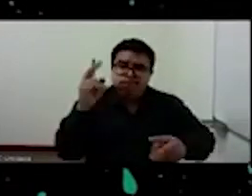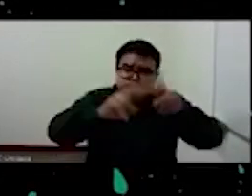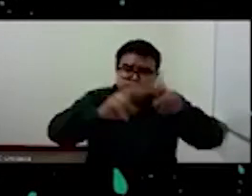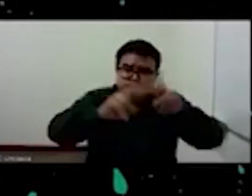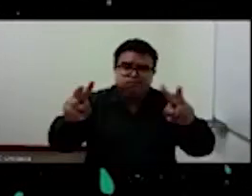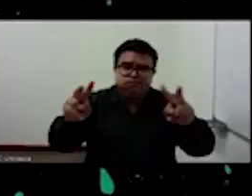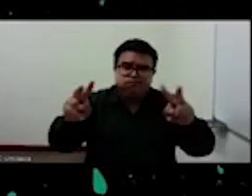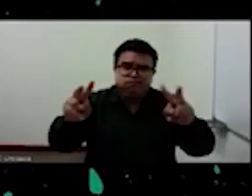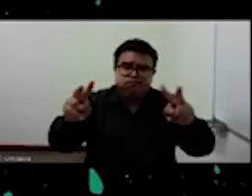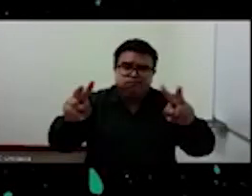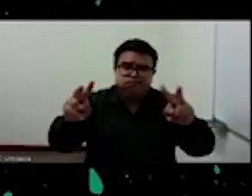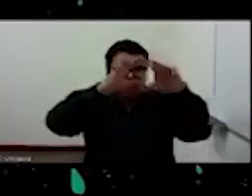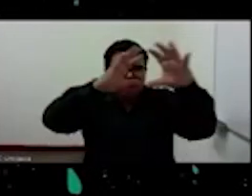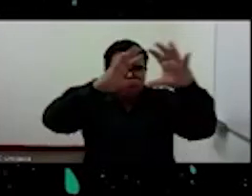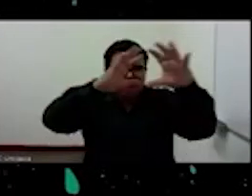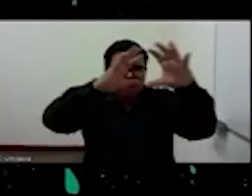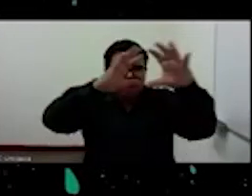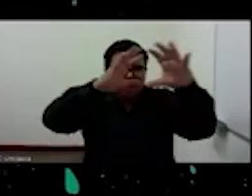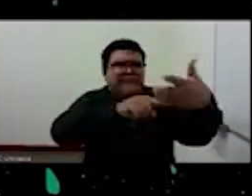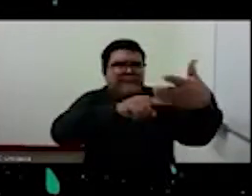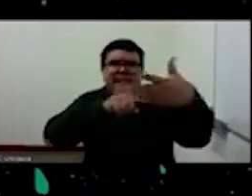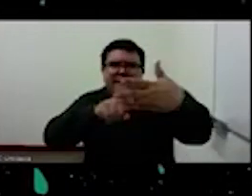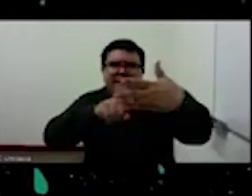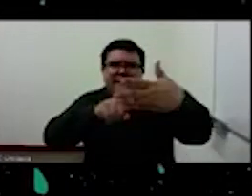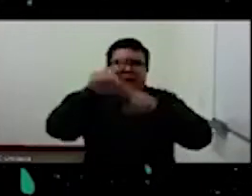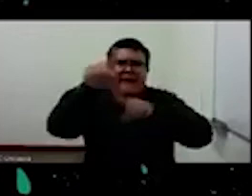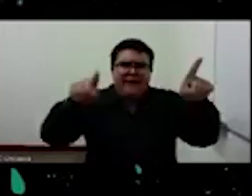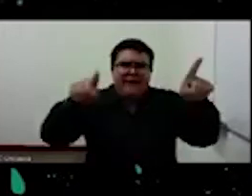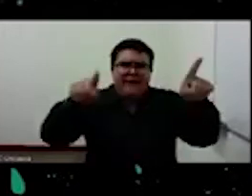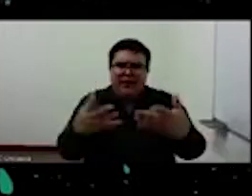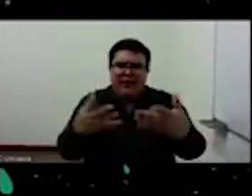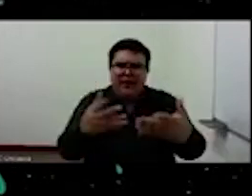disavaneciendo.